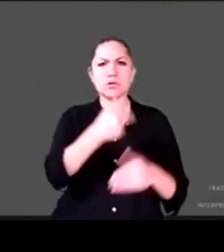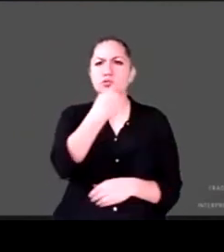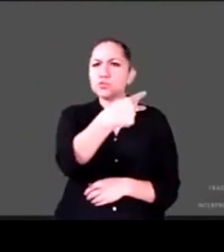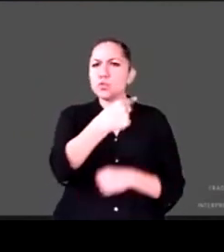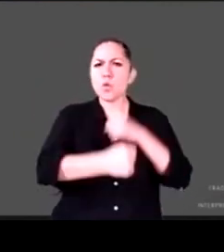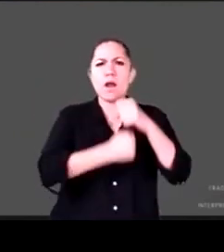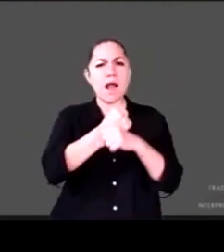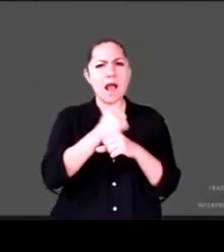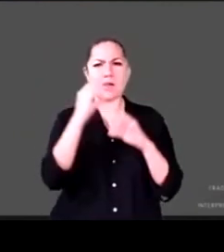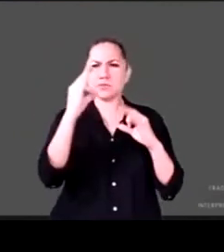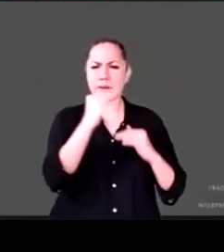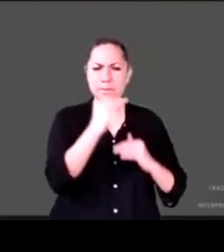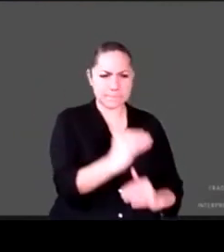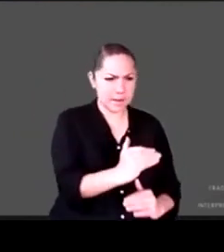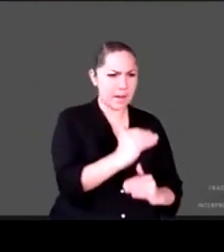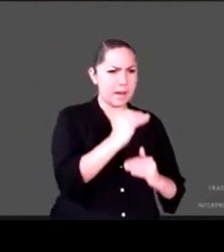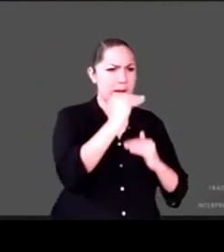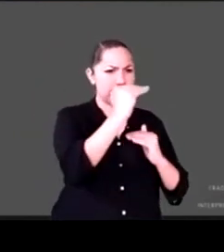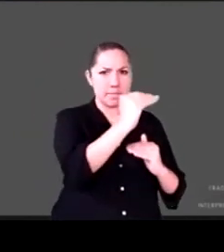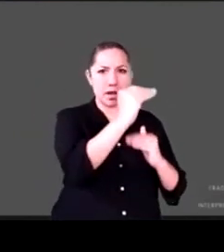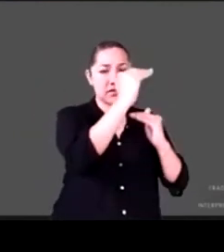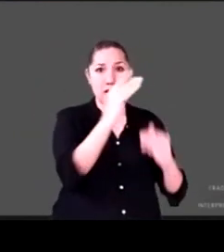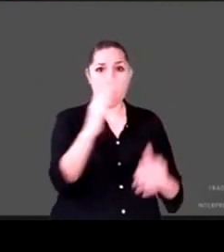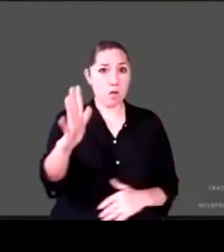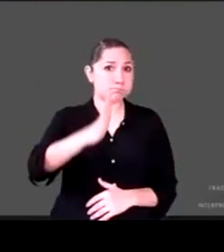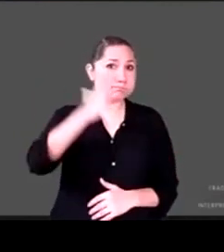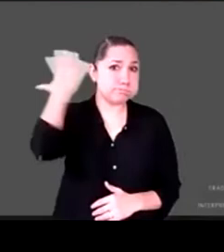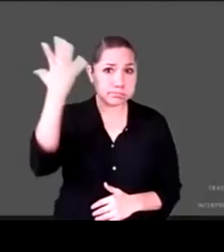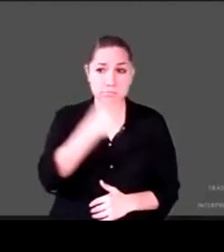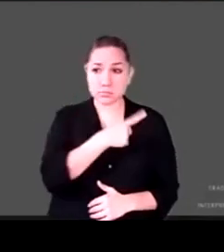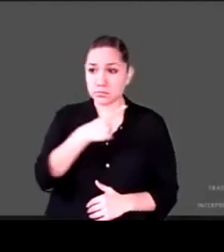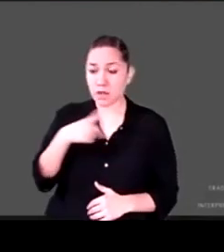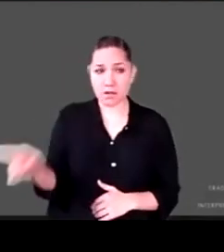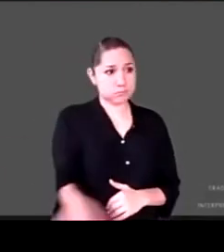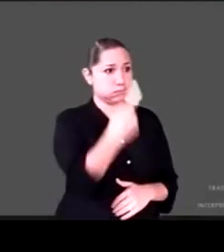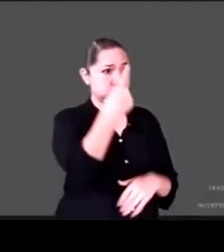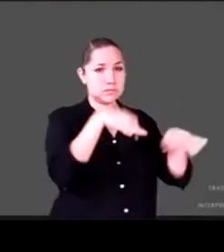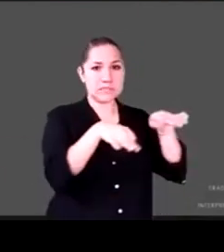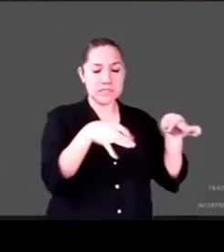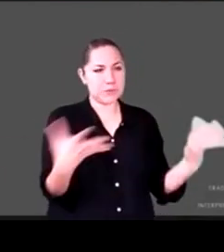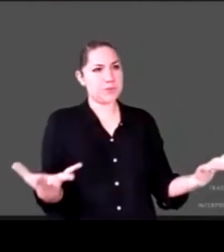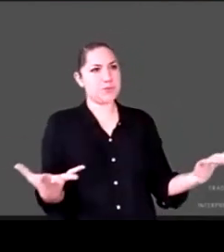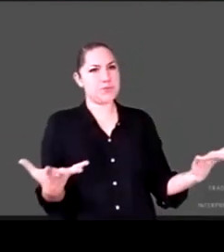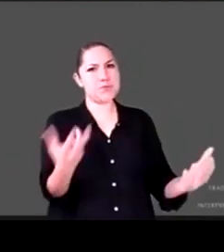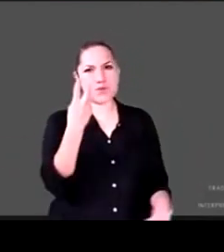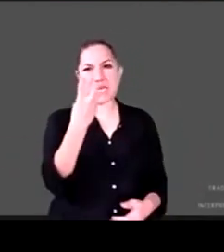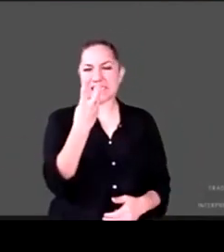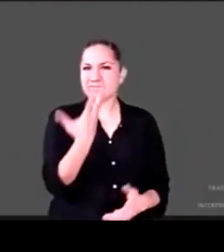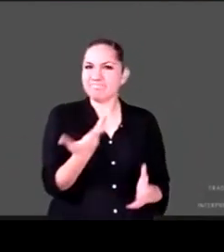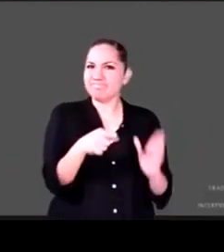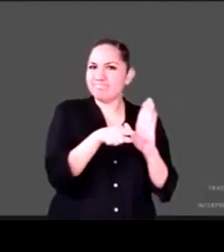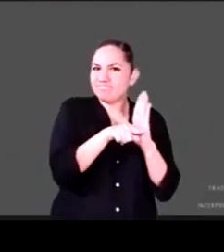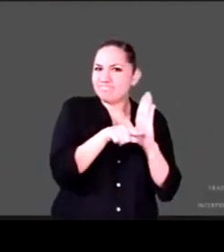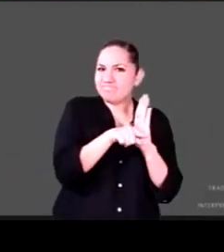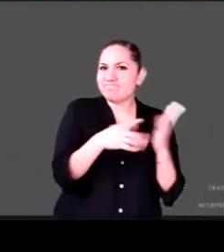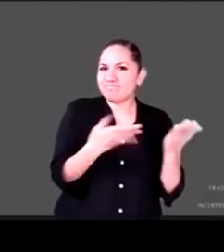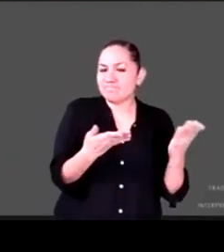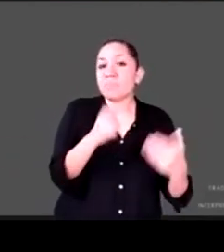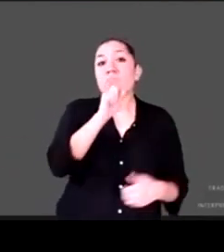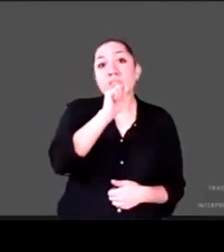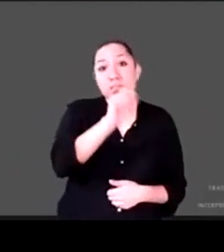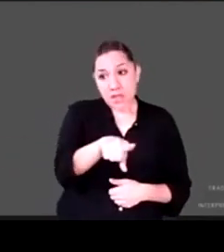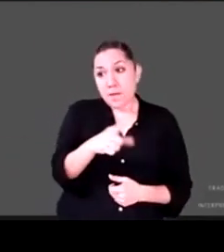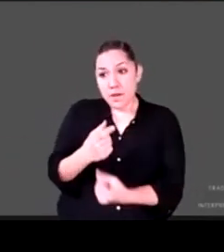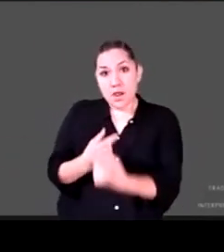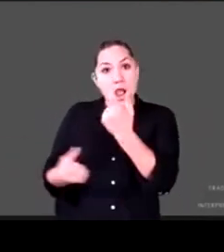adelanta la edad adulta. Y, en efecto, cuánto de la salud, por el tipo de trabajos